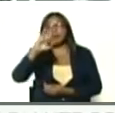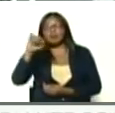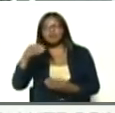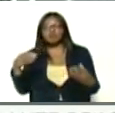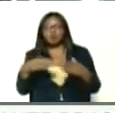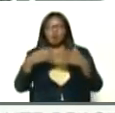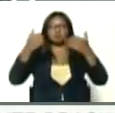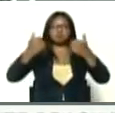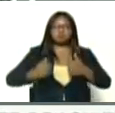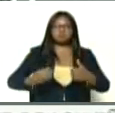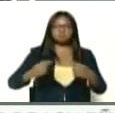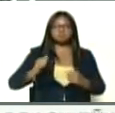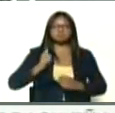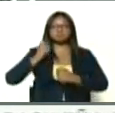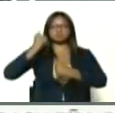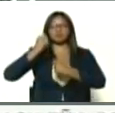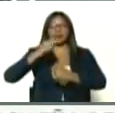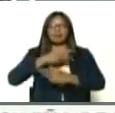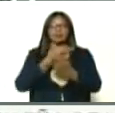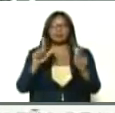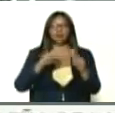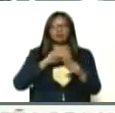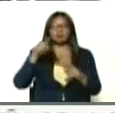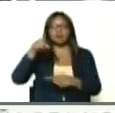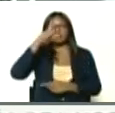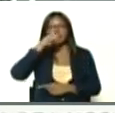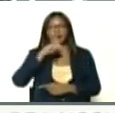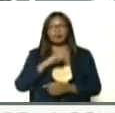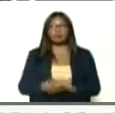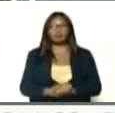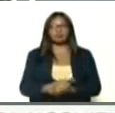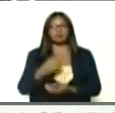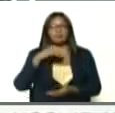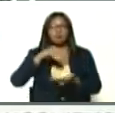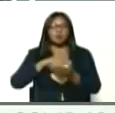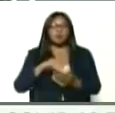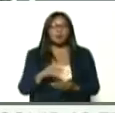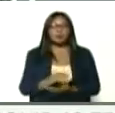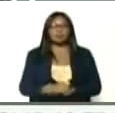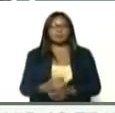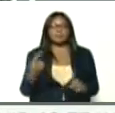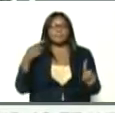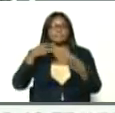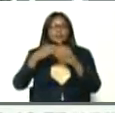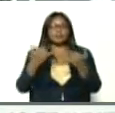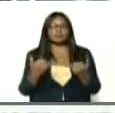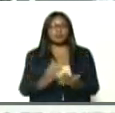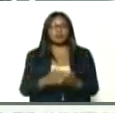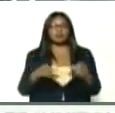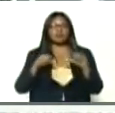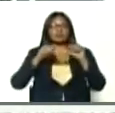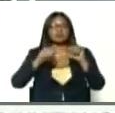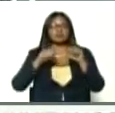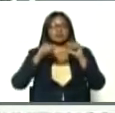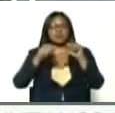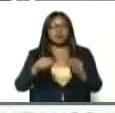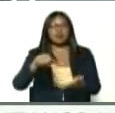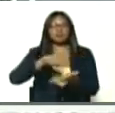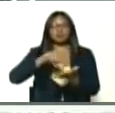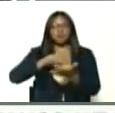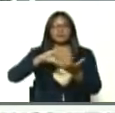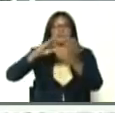ejército, libertador, nosotros, este año, nos hemos planteado, la gran meta, de avanzar, en las ciudades